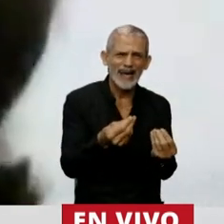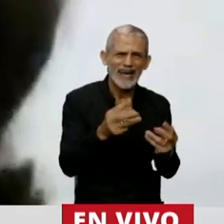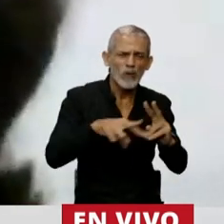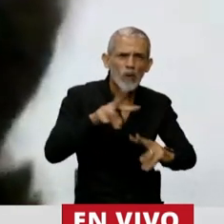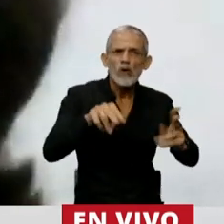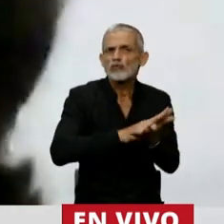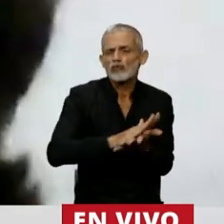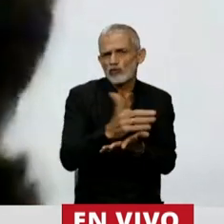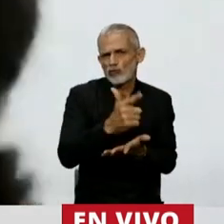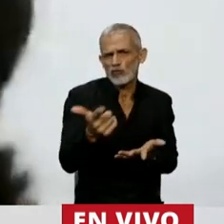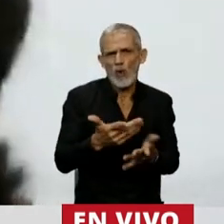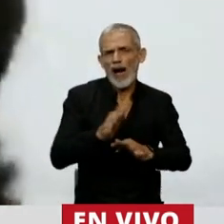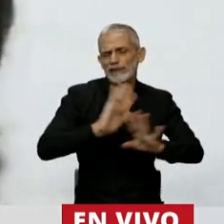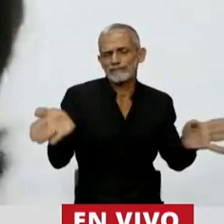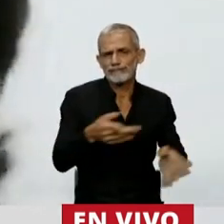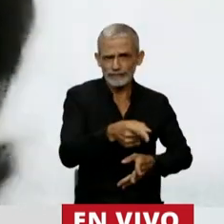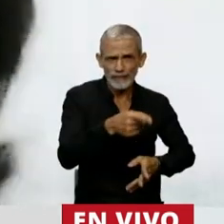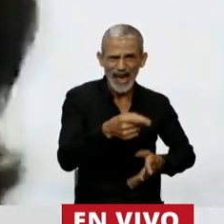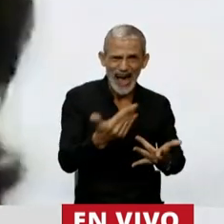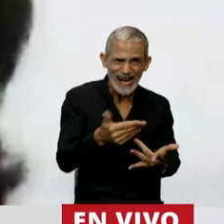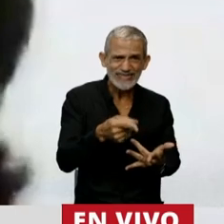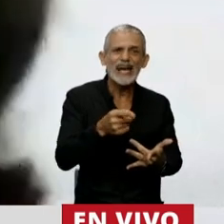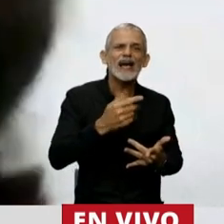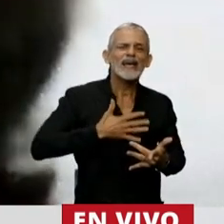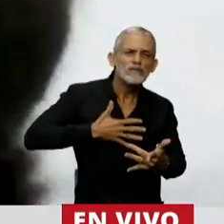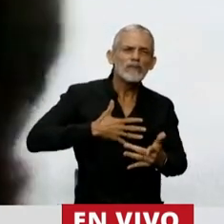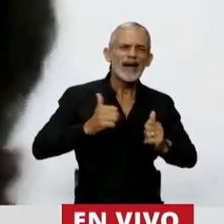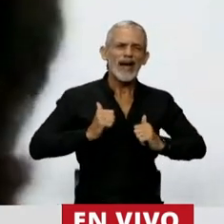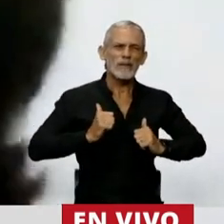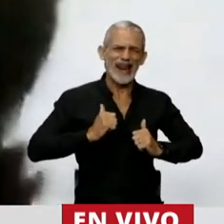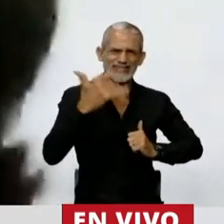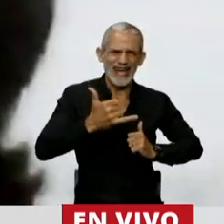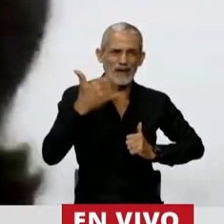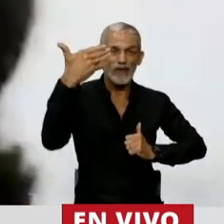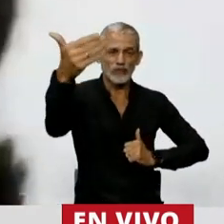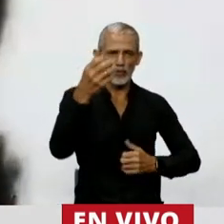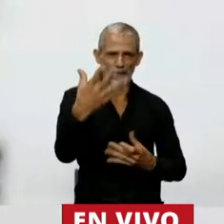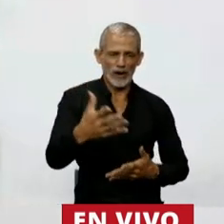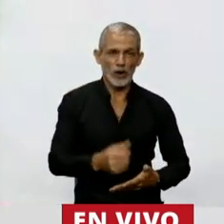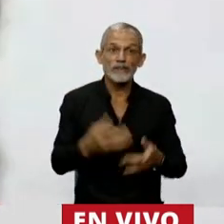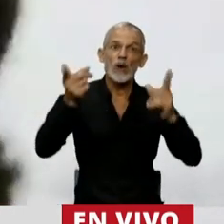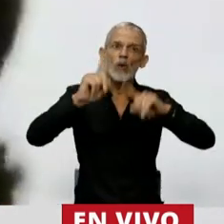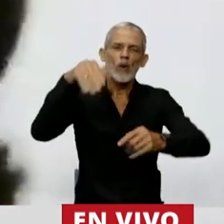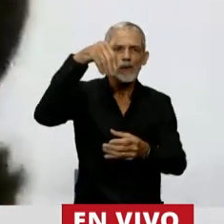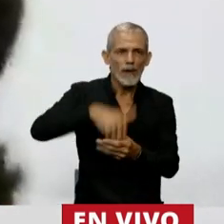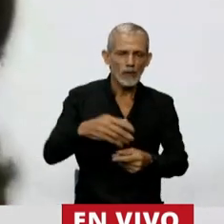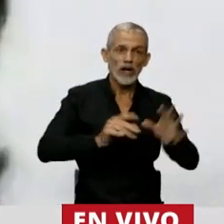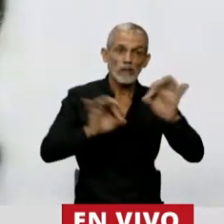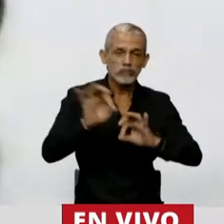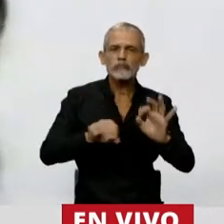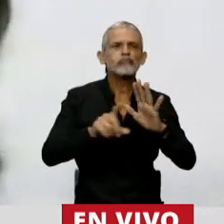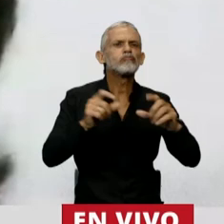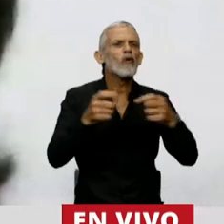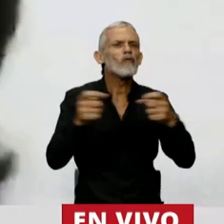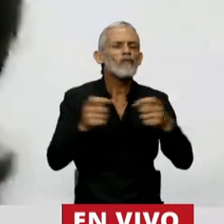y transformaron una condena absurda en votos de esperanza. Por eso, señor presidente, volvemos a votar una fórmula aprobada